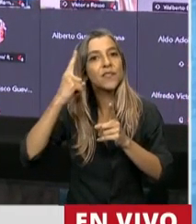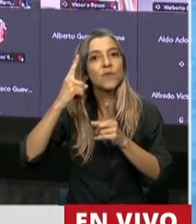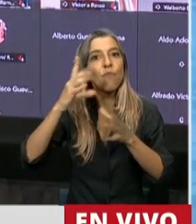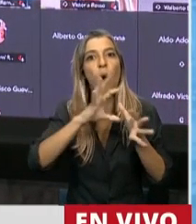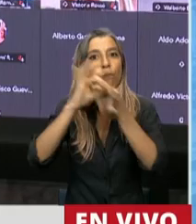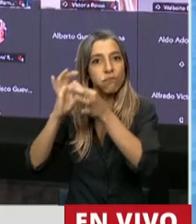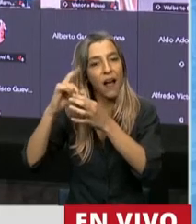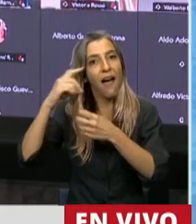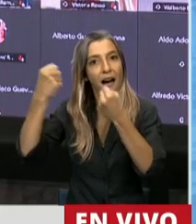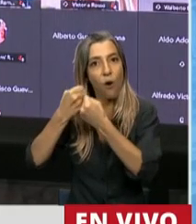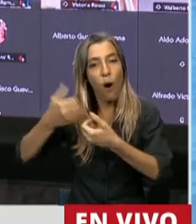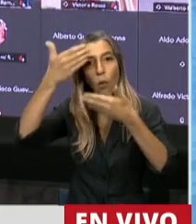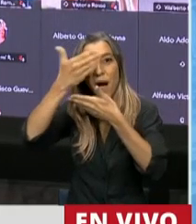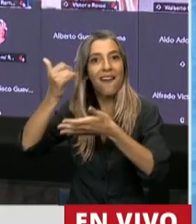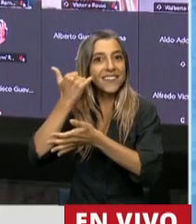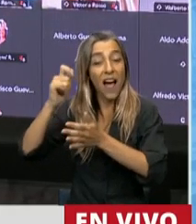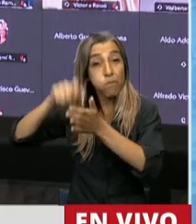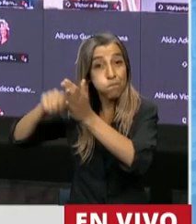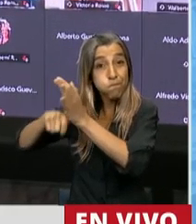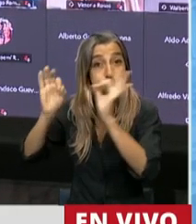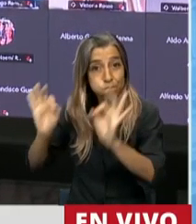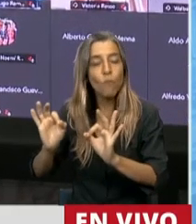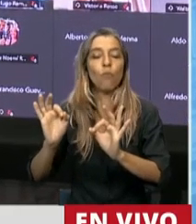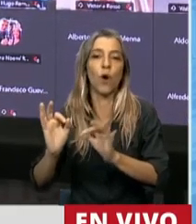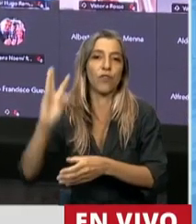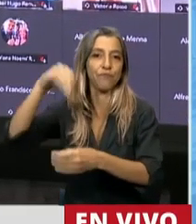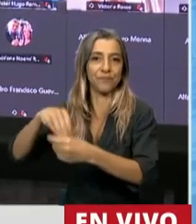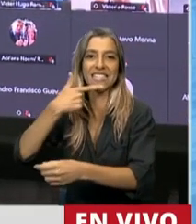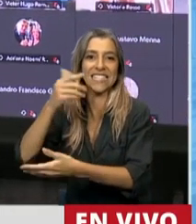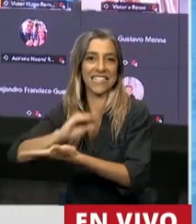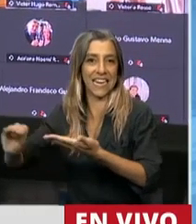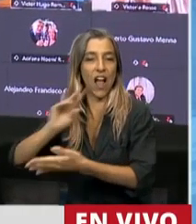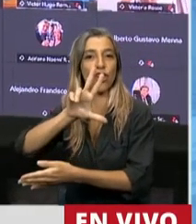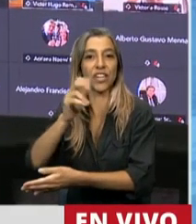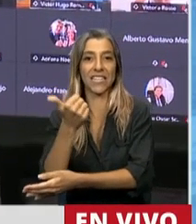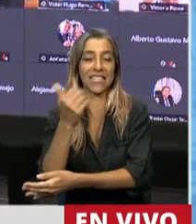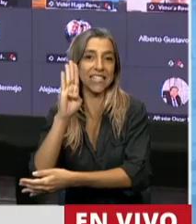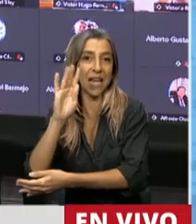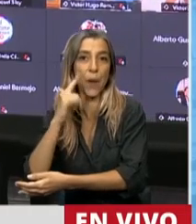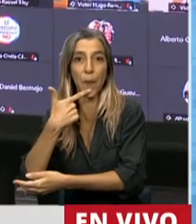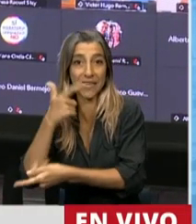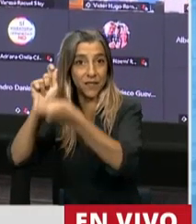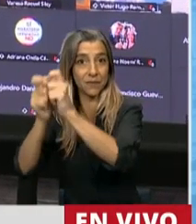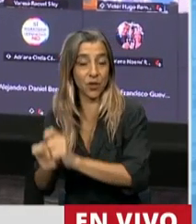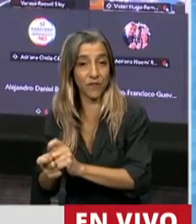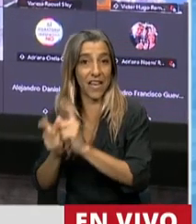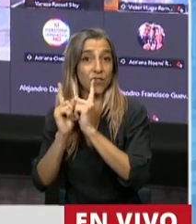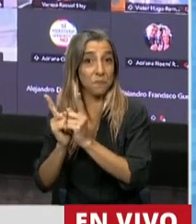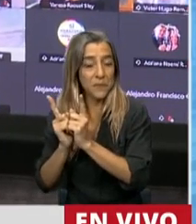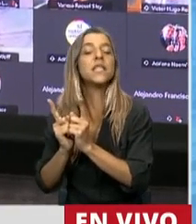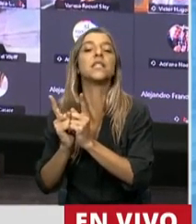Y en este caso en particular, el 36BIS, artículo incorporado por el Senado de la Nación a la modificación de la ley 11.723,